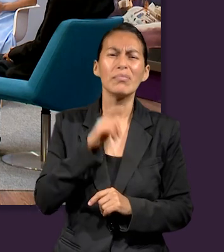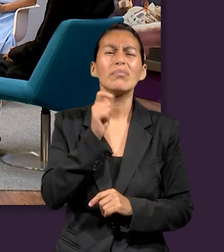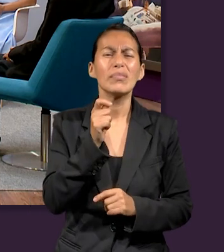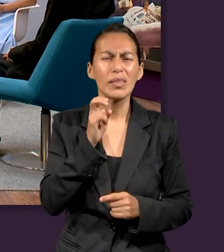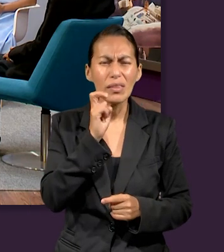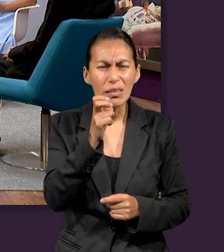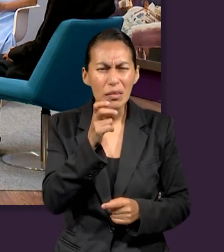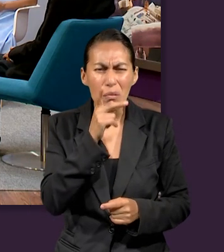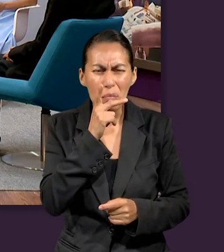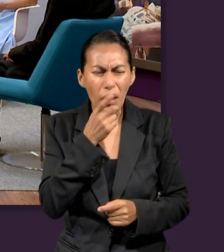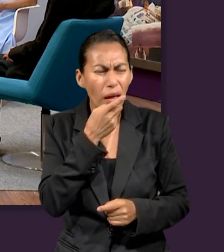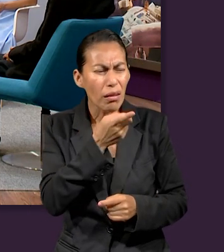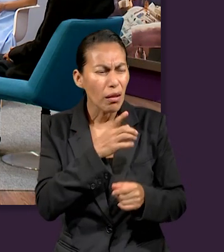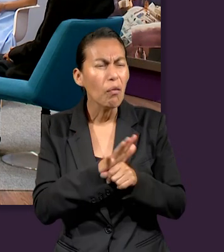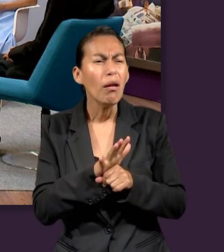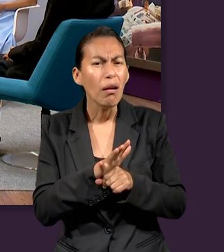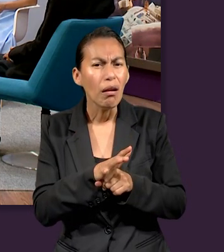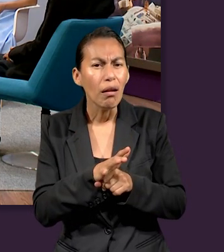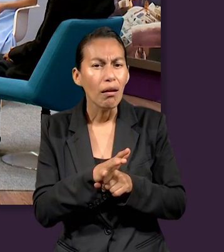les va a decir el padre entonces?